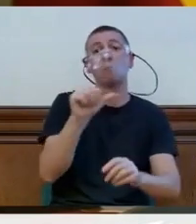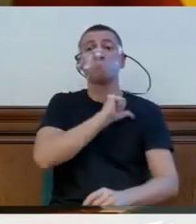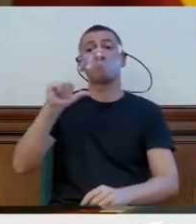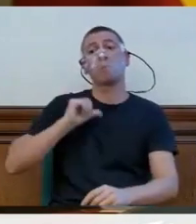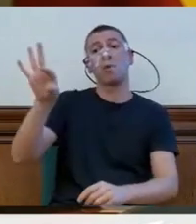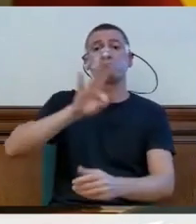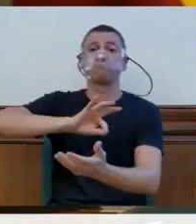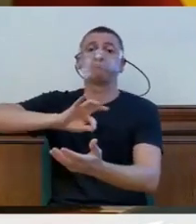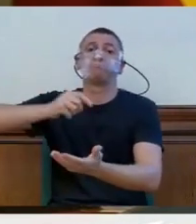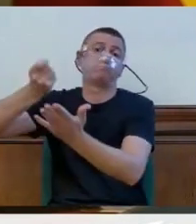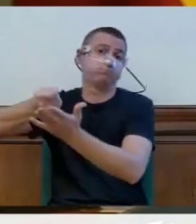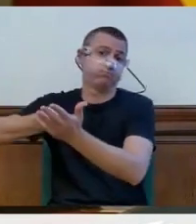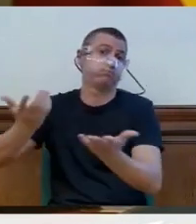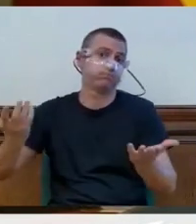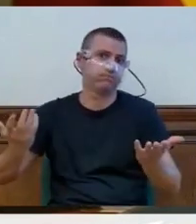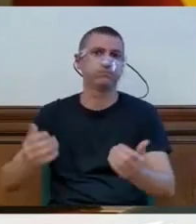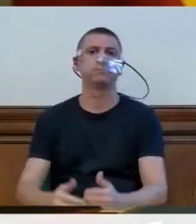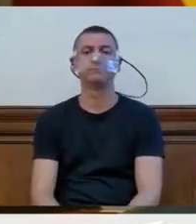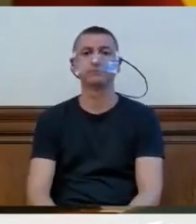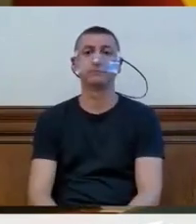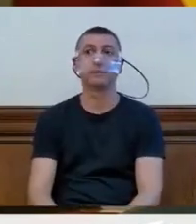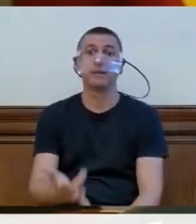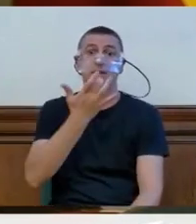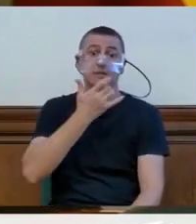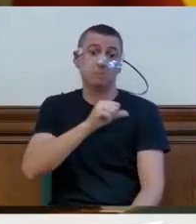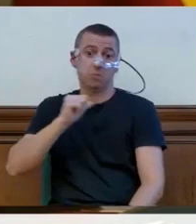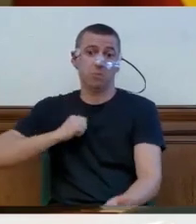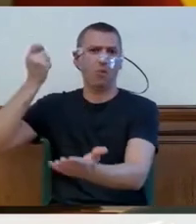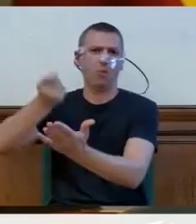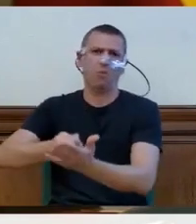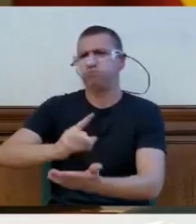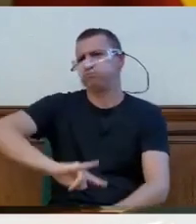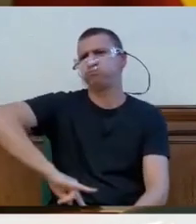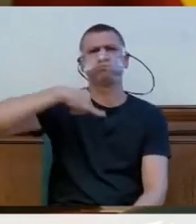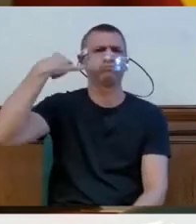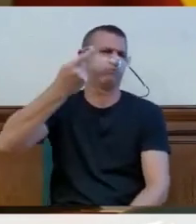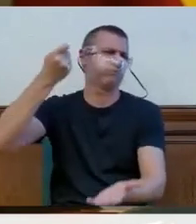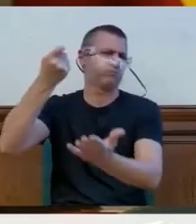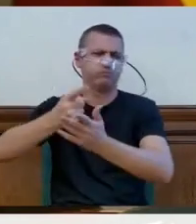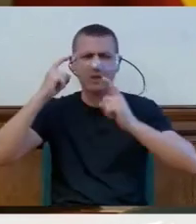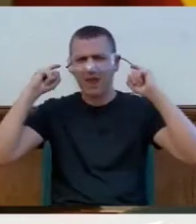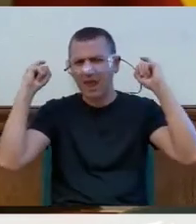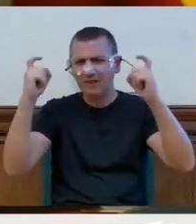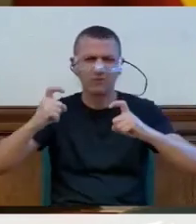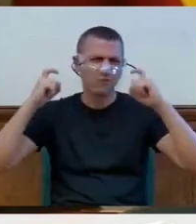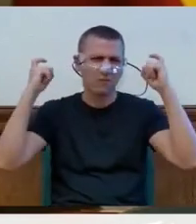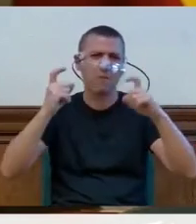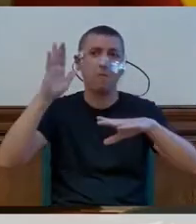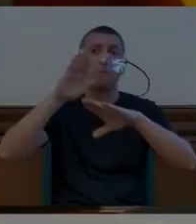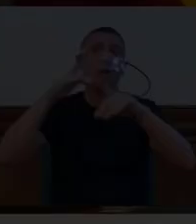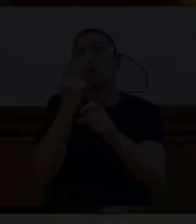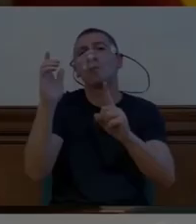ni te cuento entonces el esfuerzo económico que hay que hacer para que tu hijo o hija siga